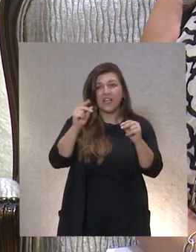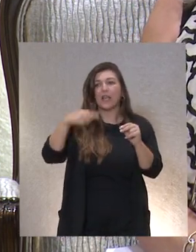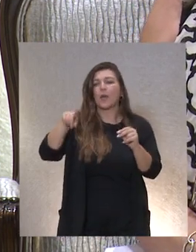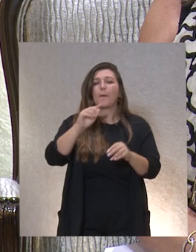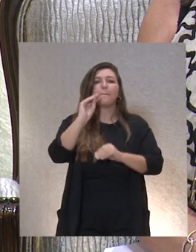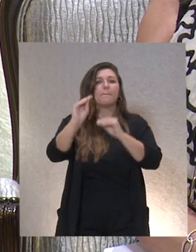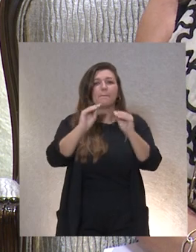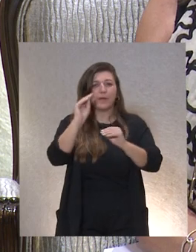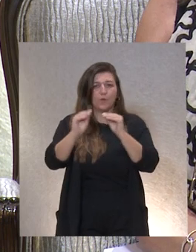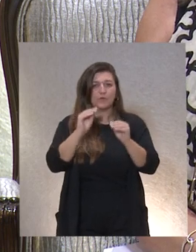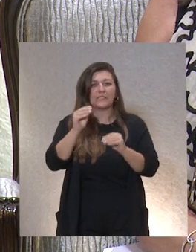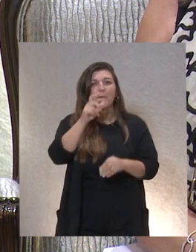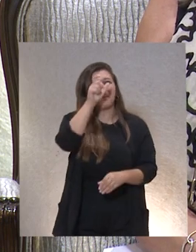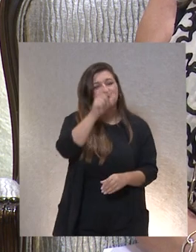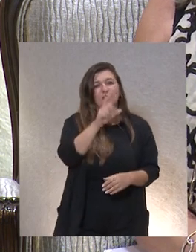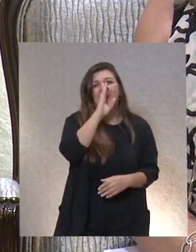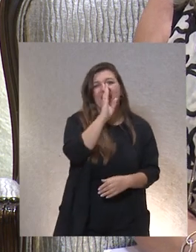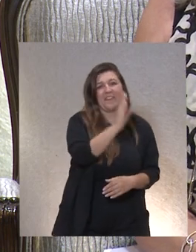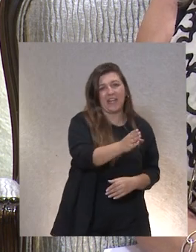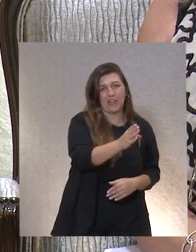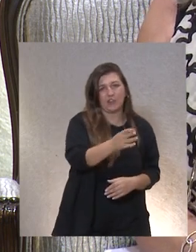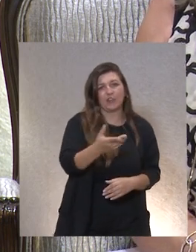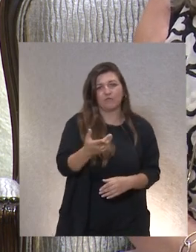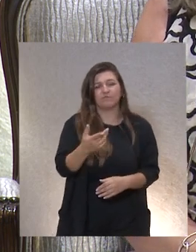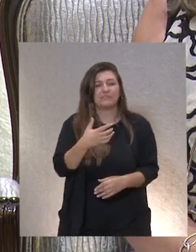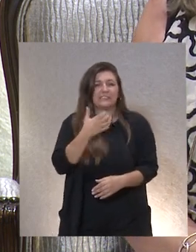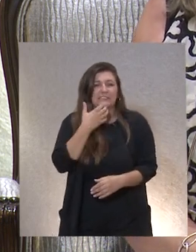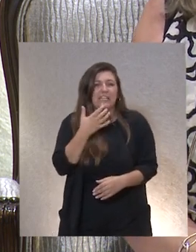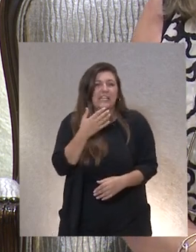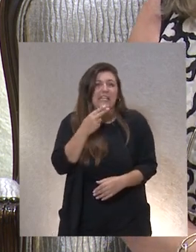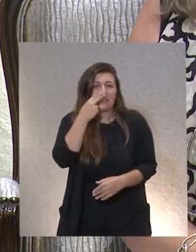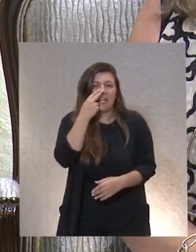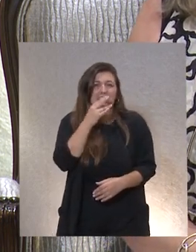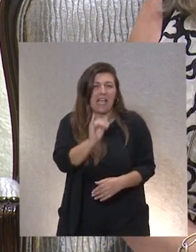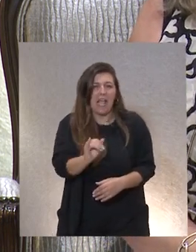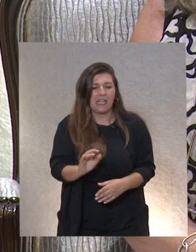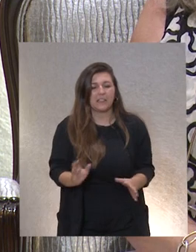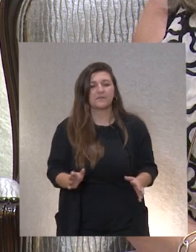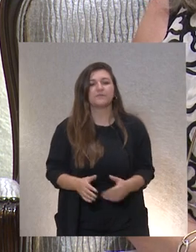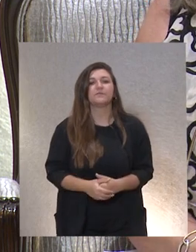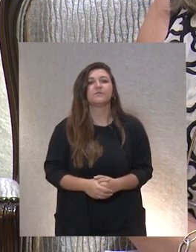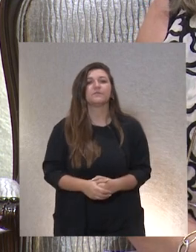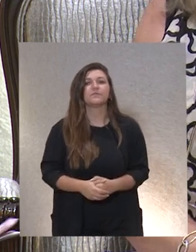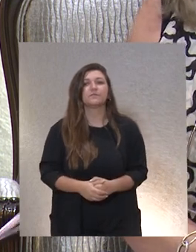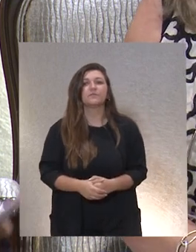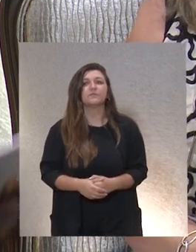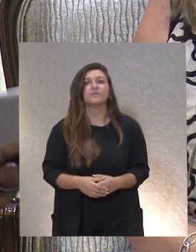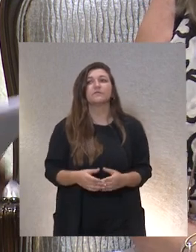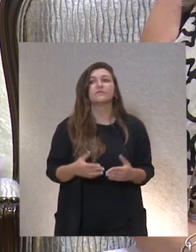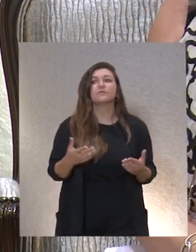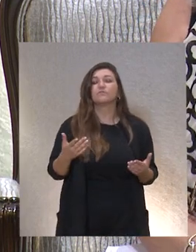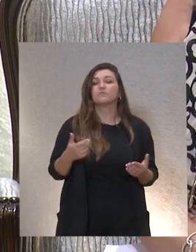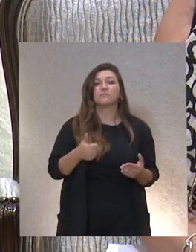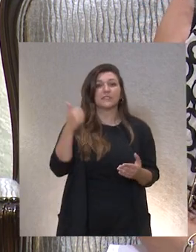pueden preguntar a la persona que ha hecho la presentación aquello que más les interese conocer de ese proyecto. Bueno, y sin más,